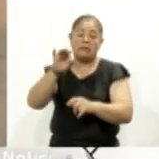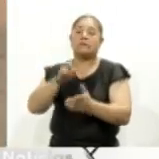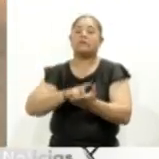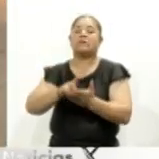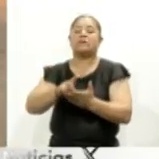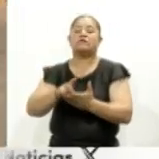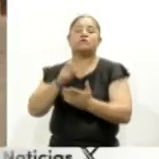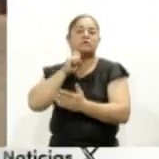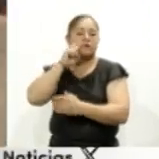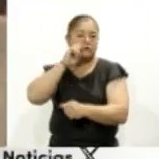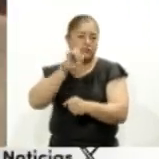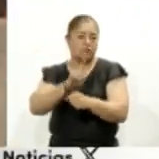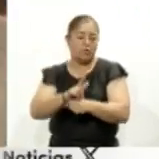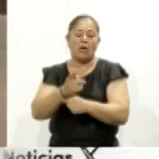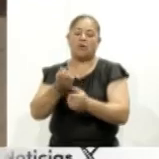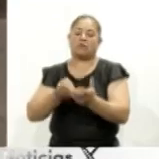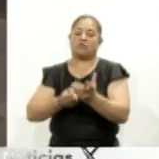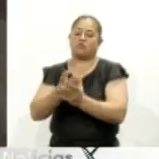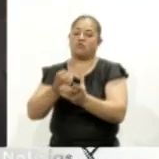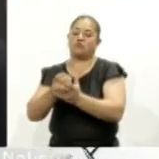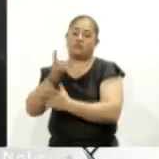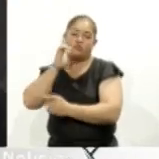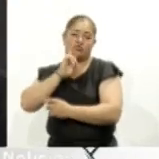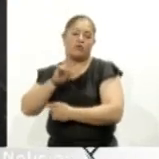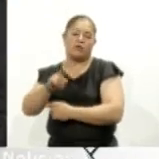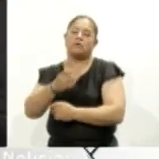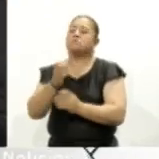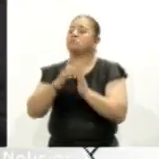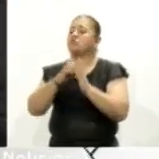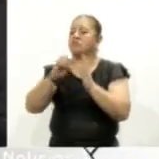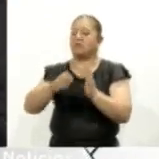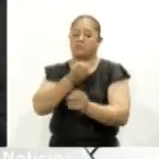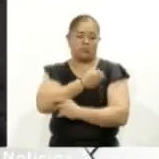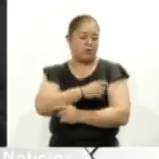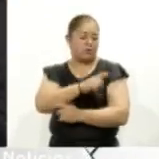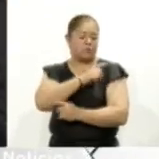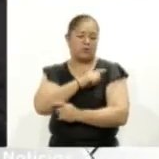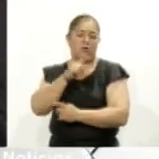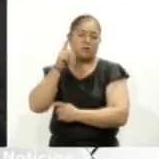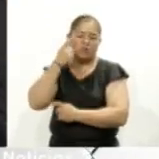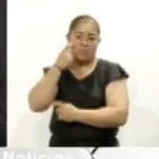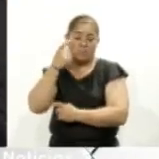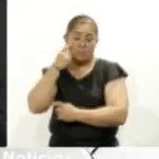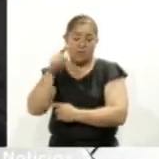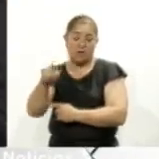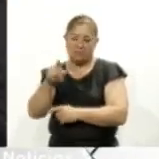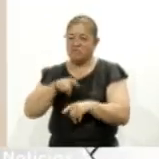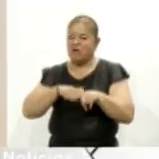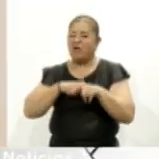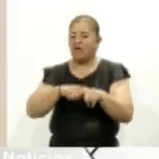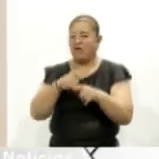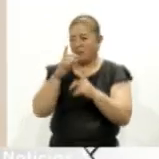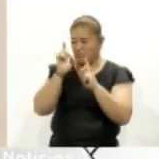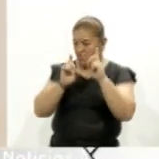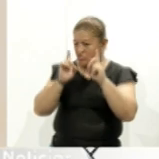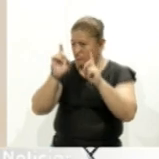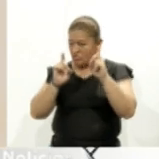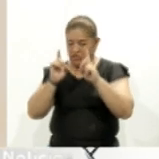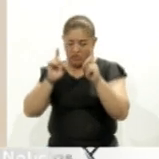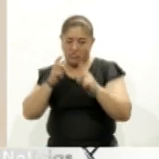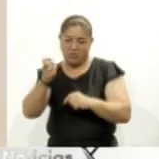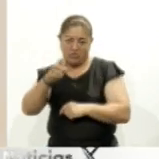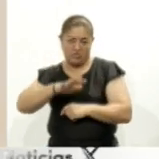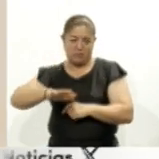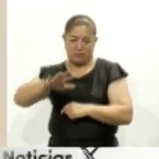sexuales y reproductivos de las mujeres, entre ellos el de la salud menstrual. Debido a que aún existen tabús y estigmas en torno a este proceso natural,